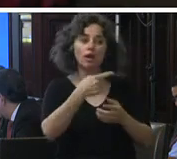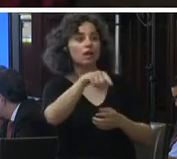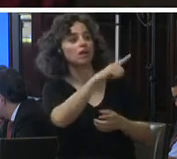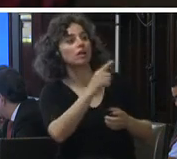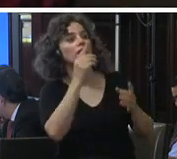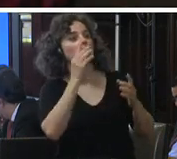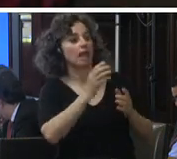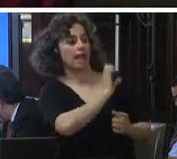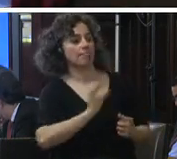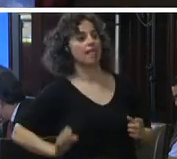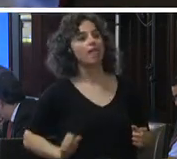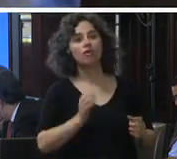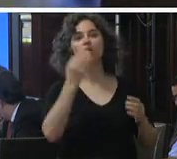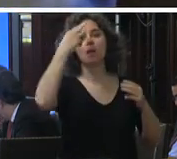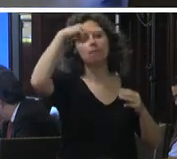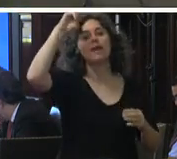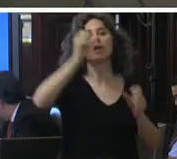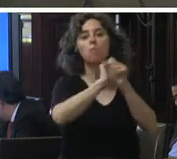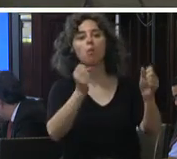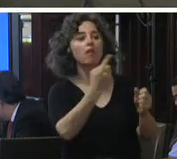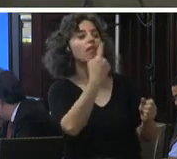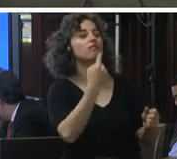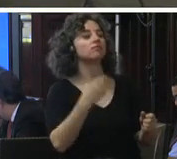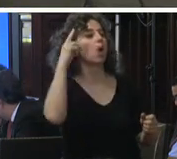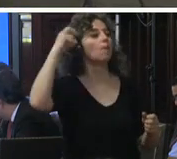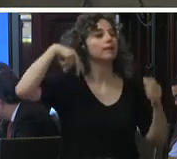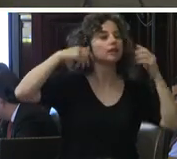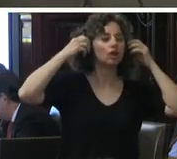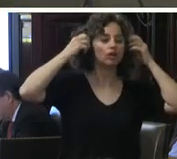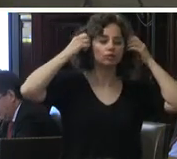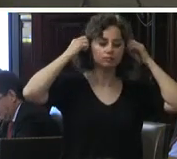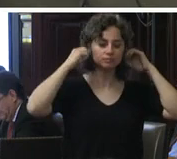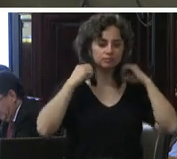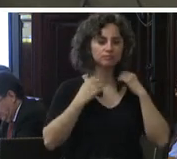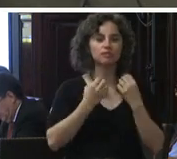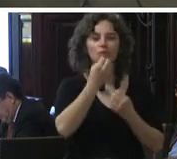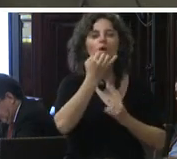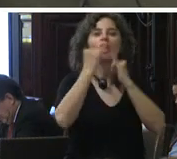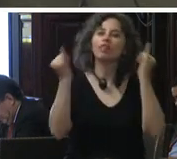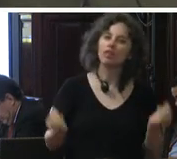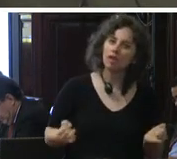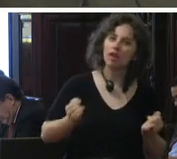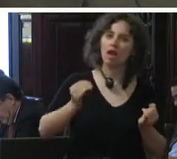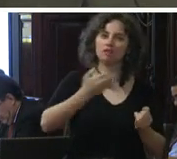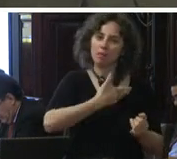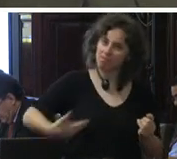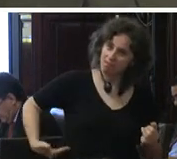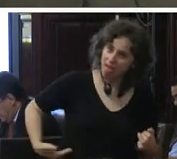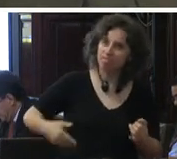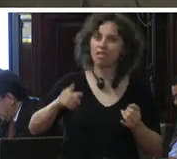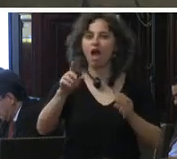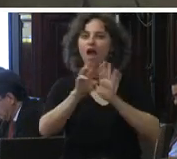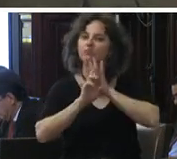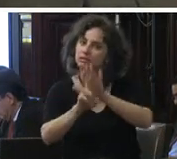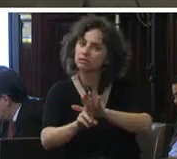presentes muy buenos días señora presidenta señora comisionada señor